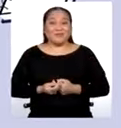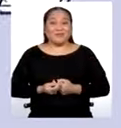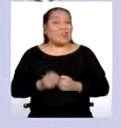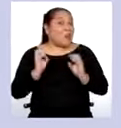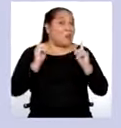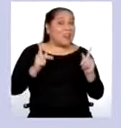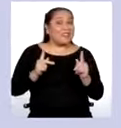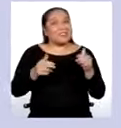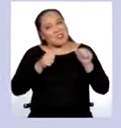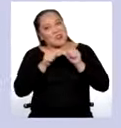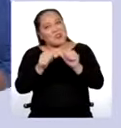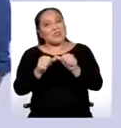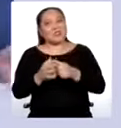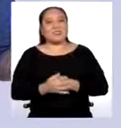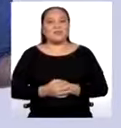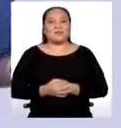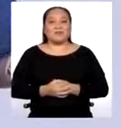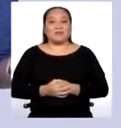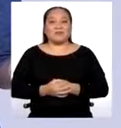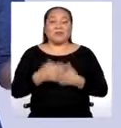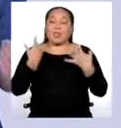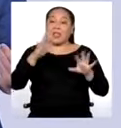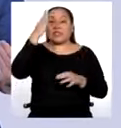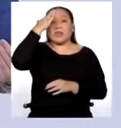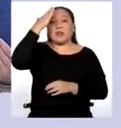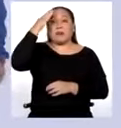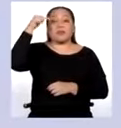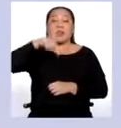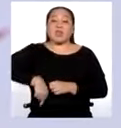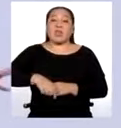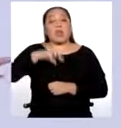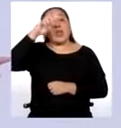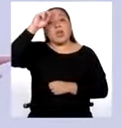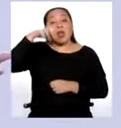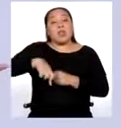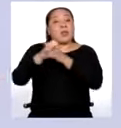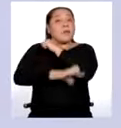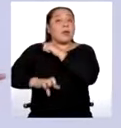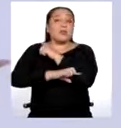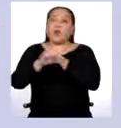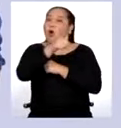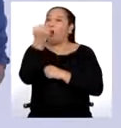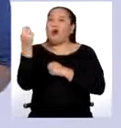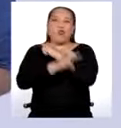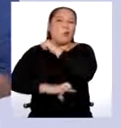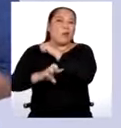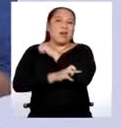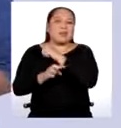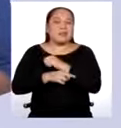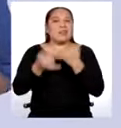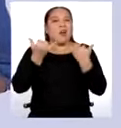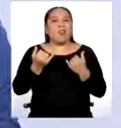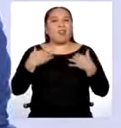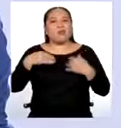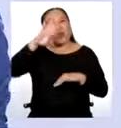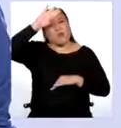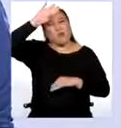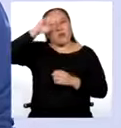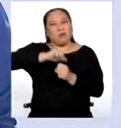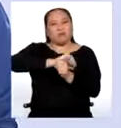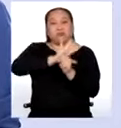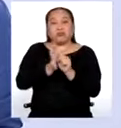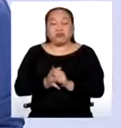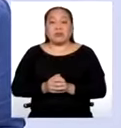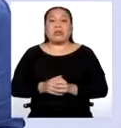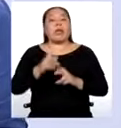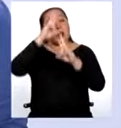Pues muy bien, sigamos. Como ya sabemos, en nuestro país y en otros países del mundo afrontamos hoy en día una pandemia, además de